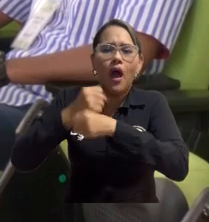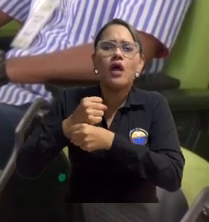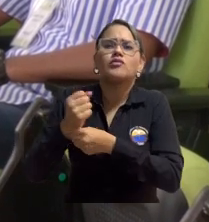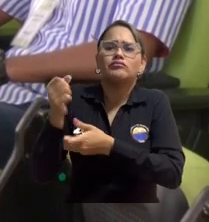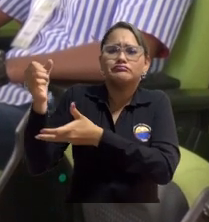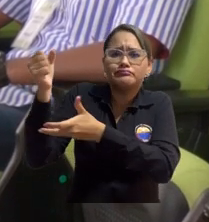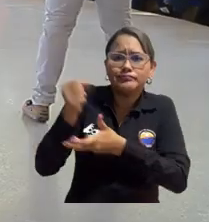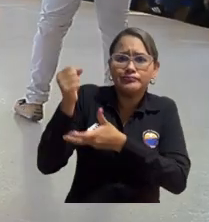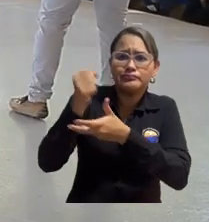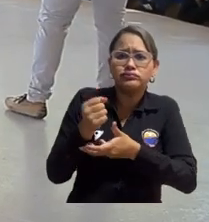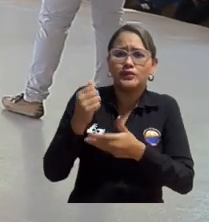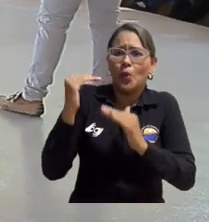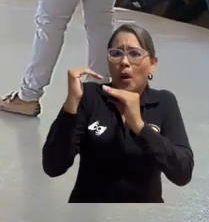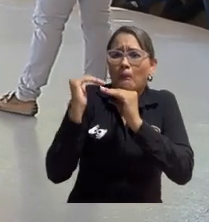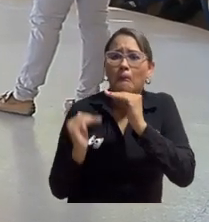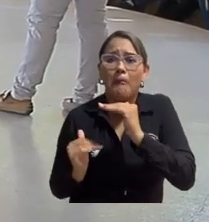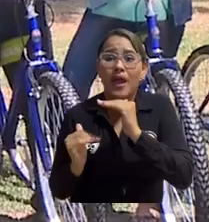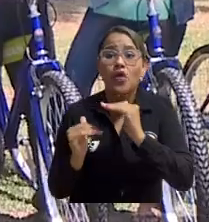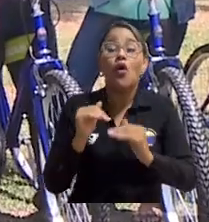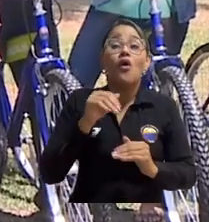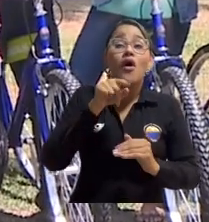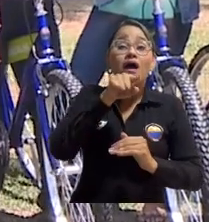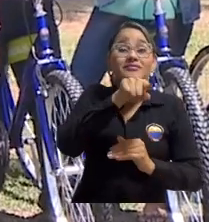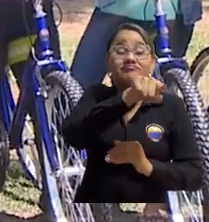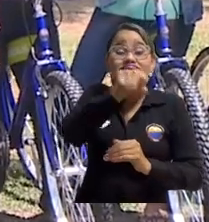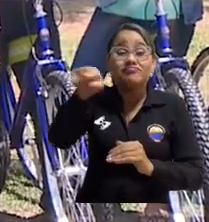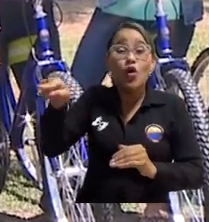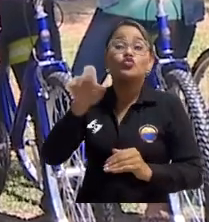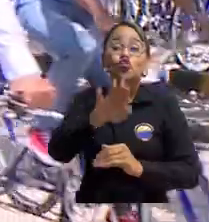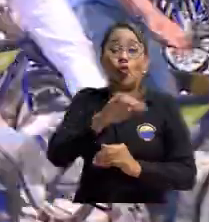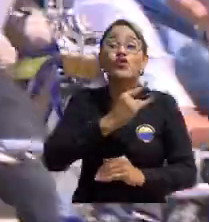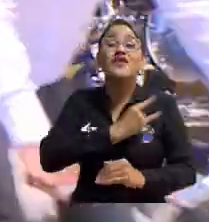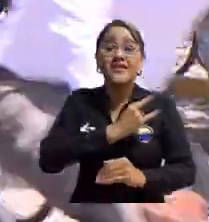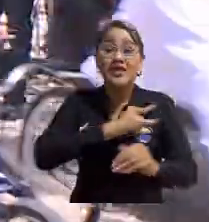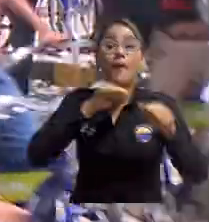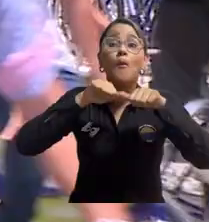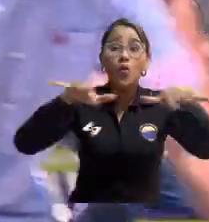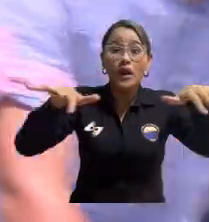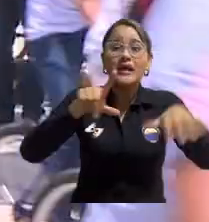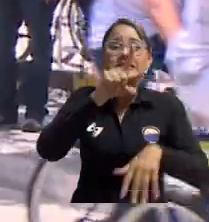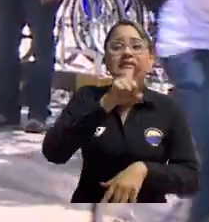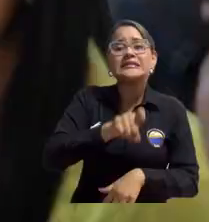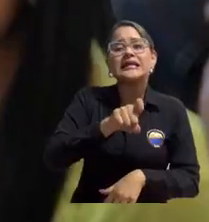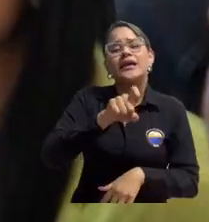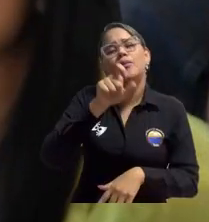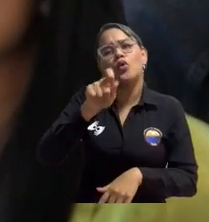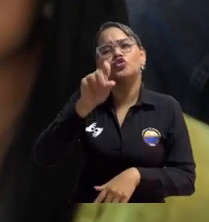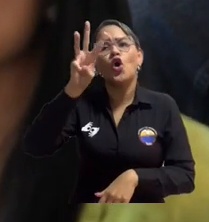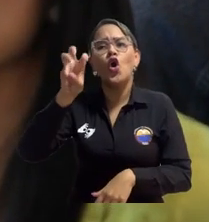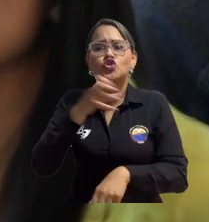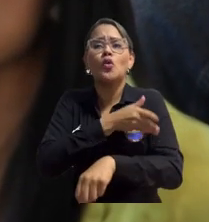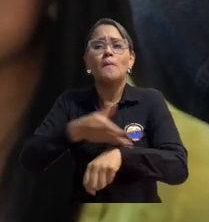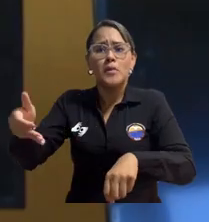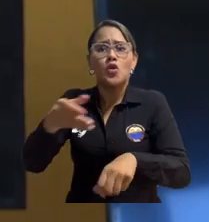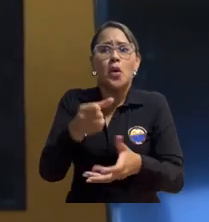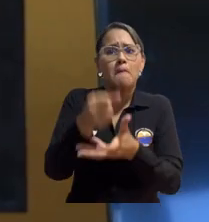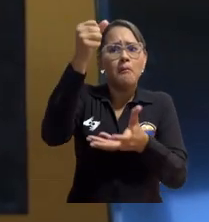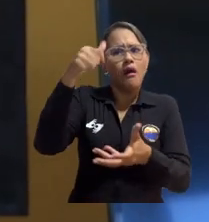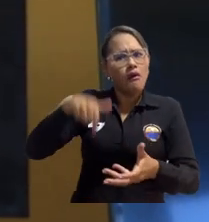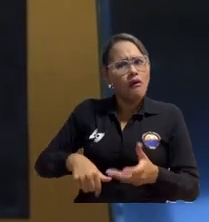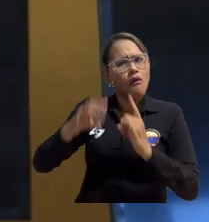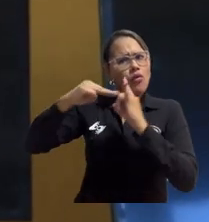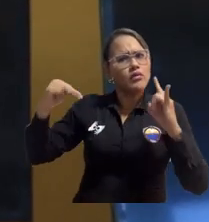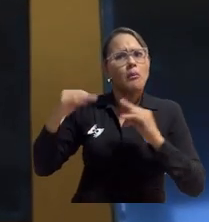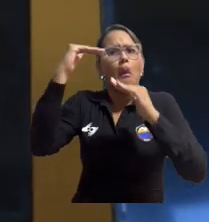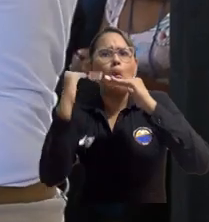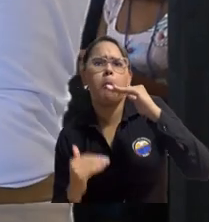la mitad del promedio de lo que reciben otras universidades acreditadas, que son 6.8 millones. Además, se ubica en el puesto 23